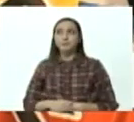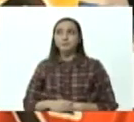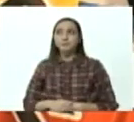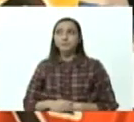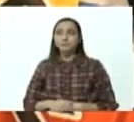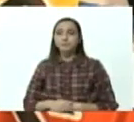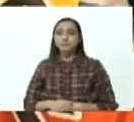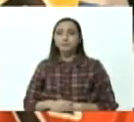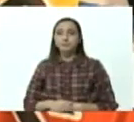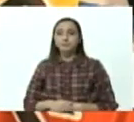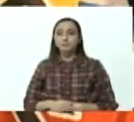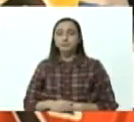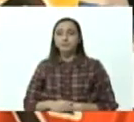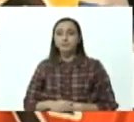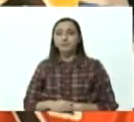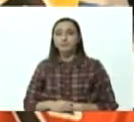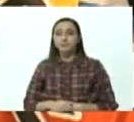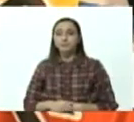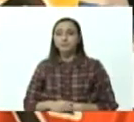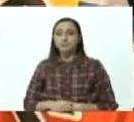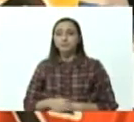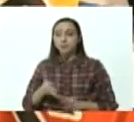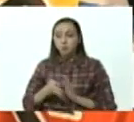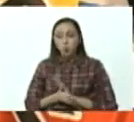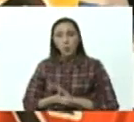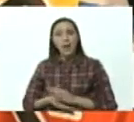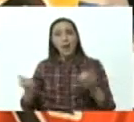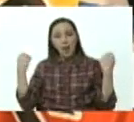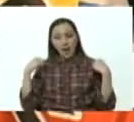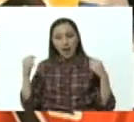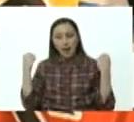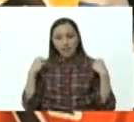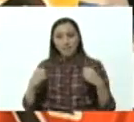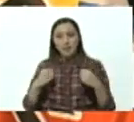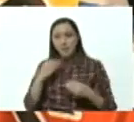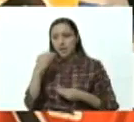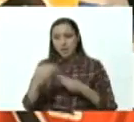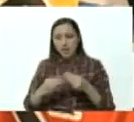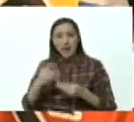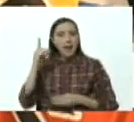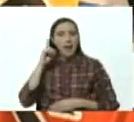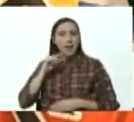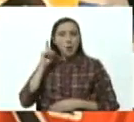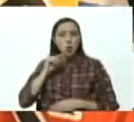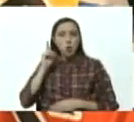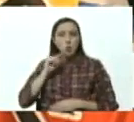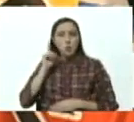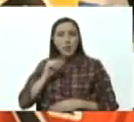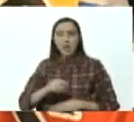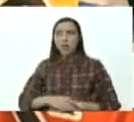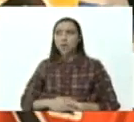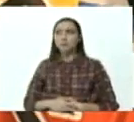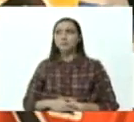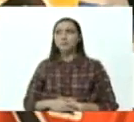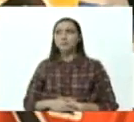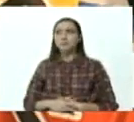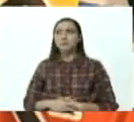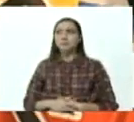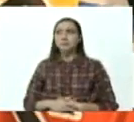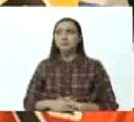con base en sus prácticas tradiciones de